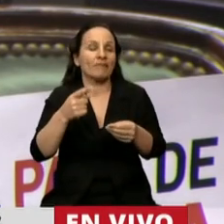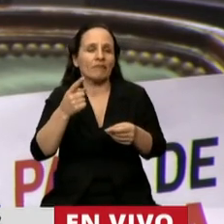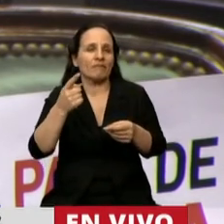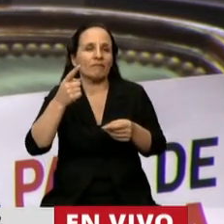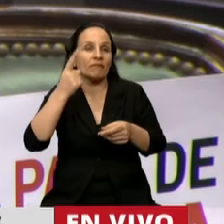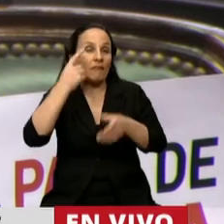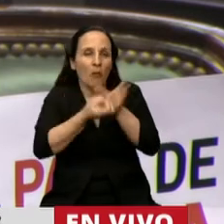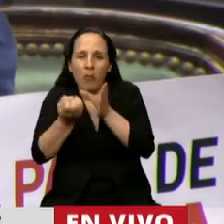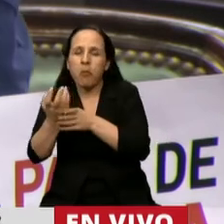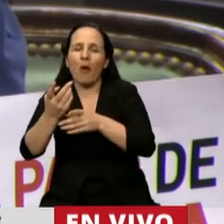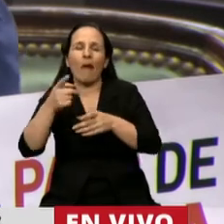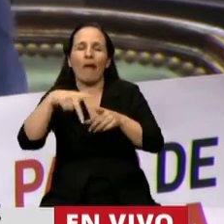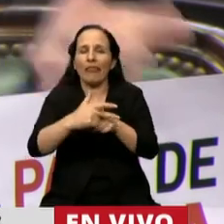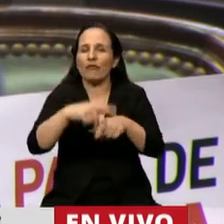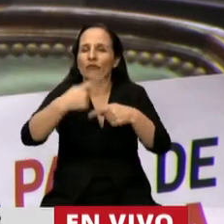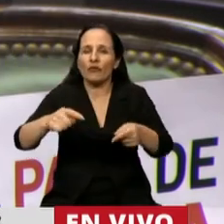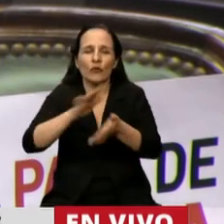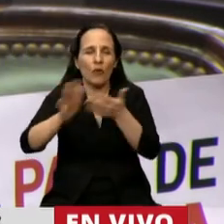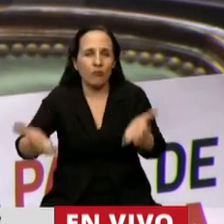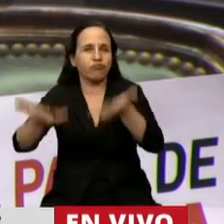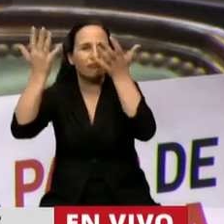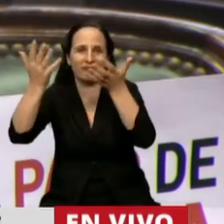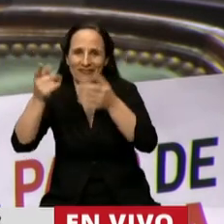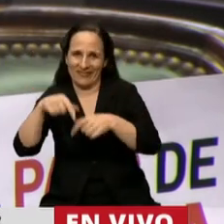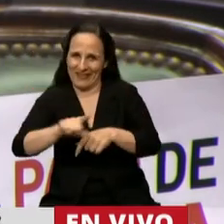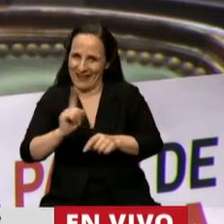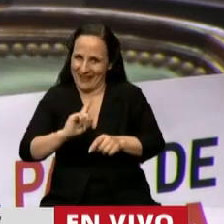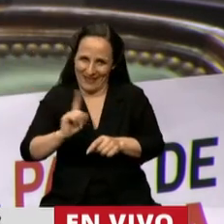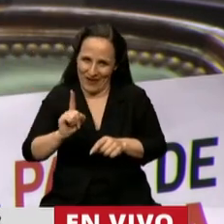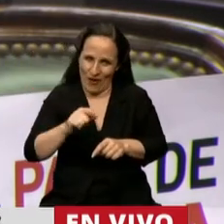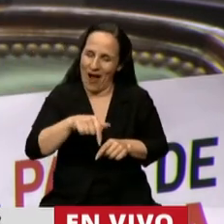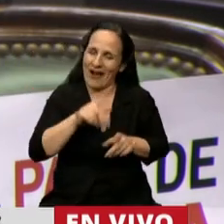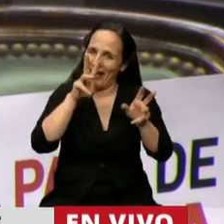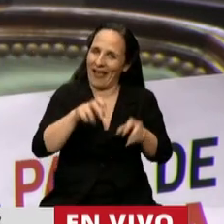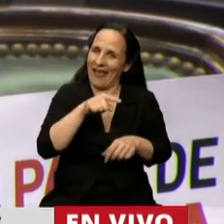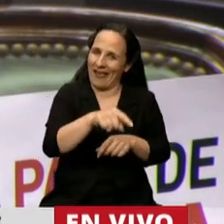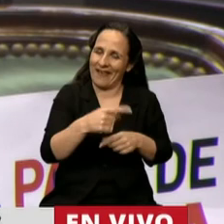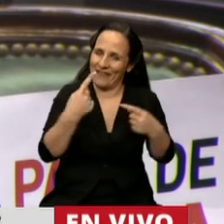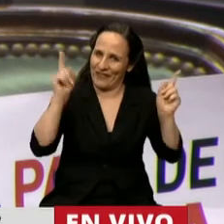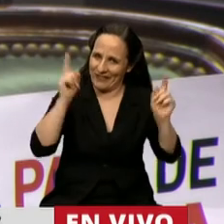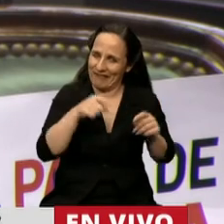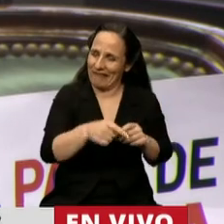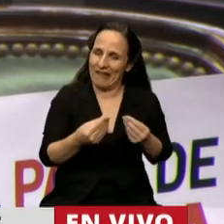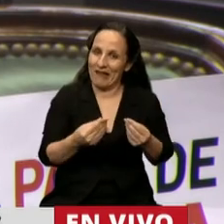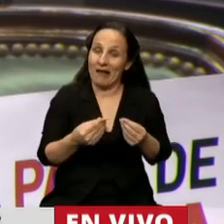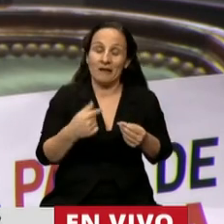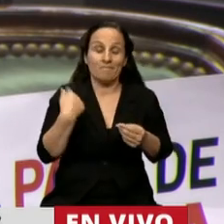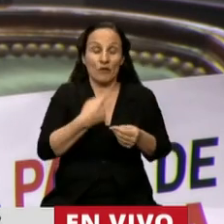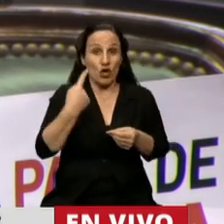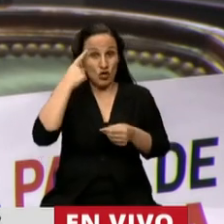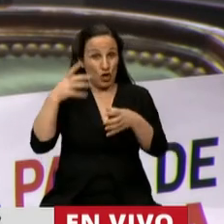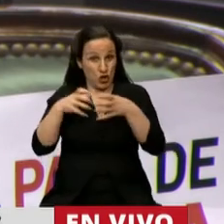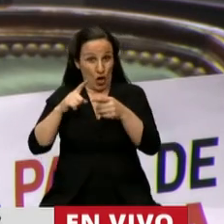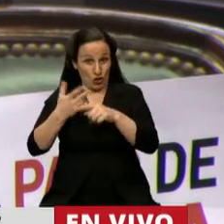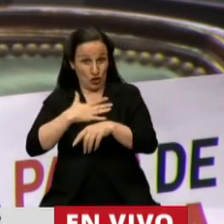del conocimiento, sino para desarrollar la apropiación privada del conocimiento. Y nosotros, a la inversa